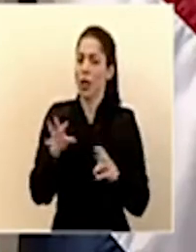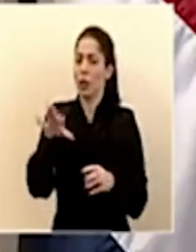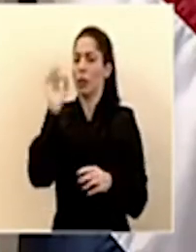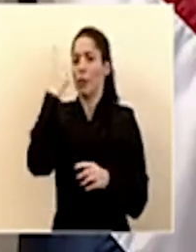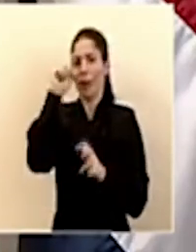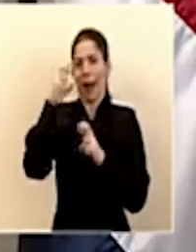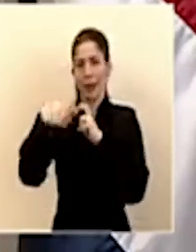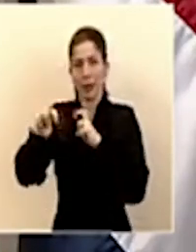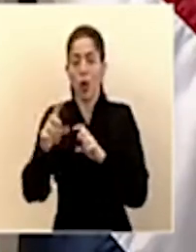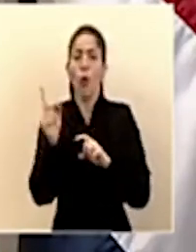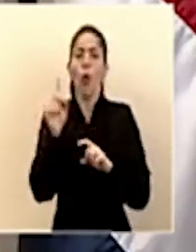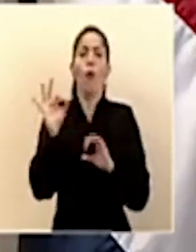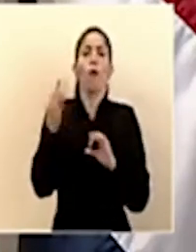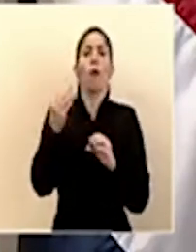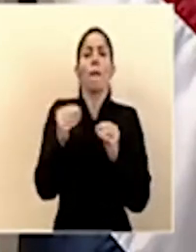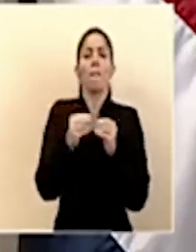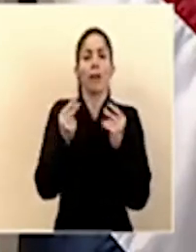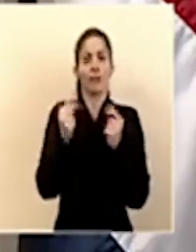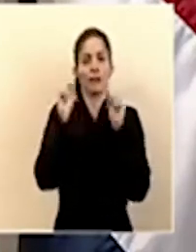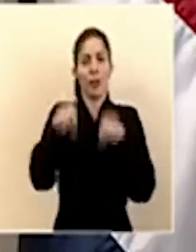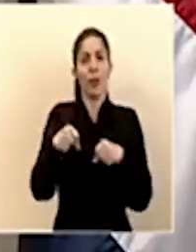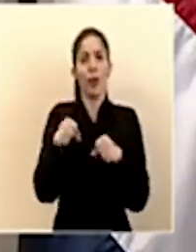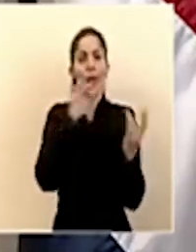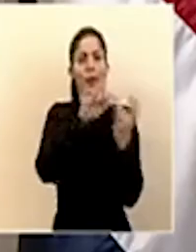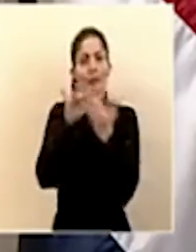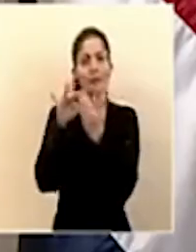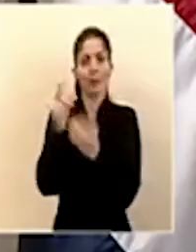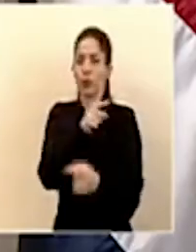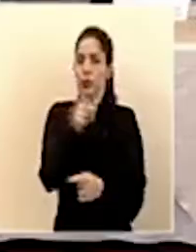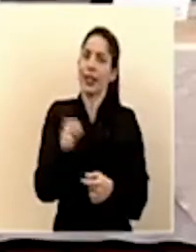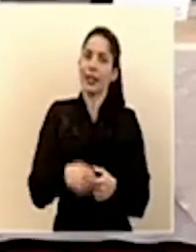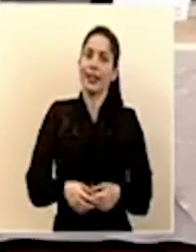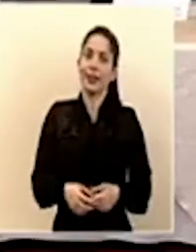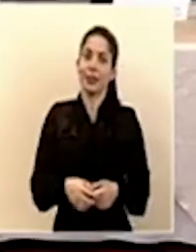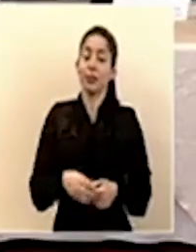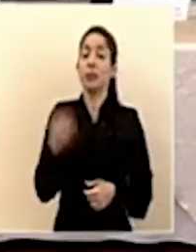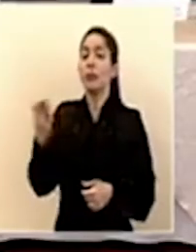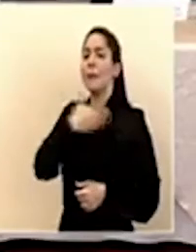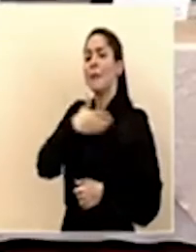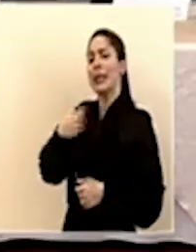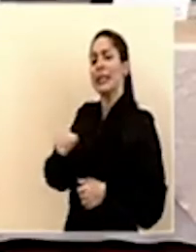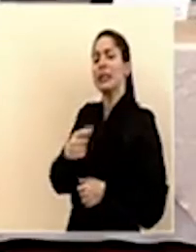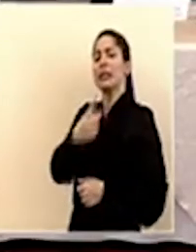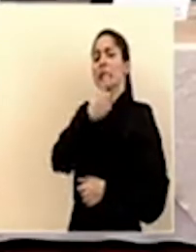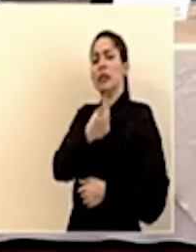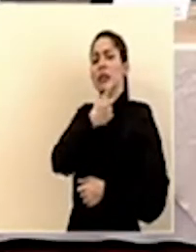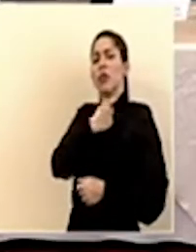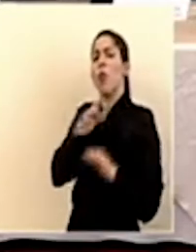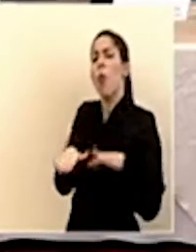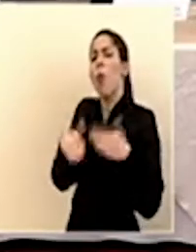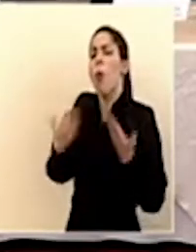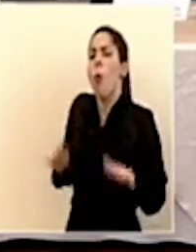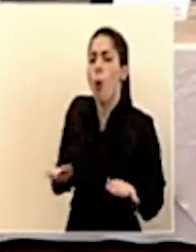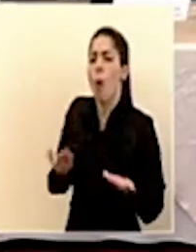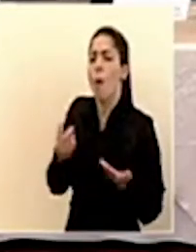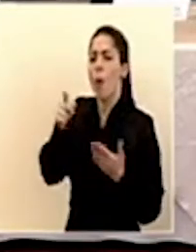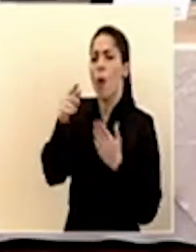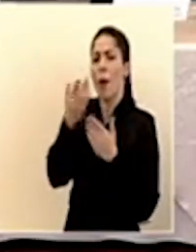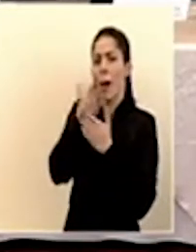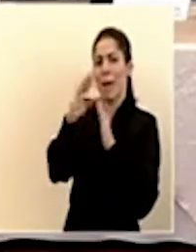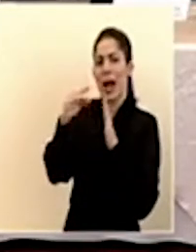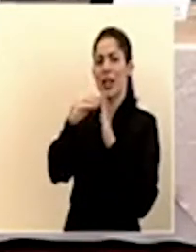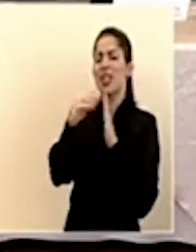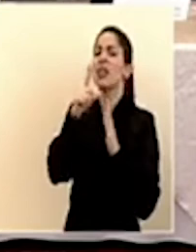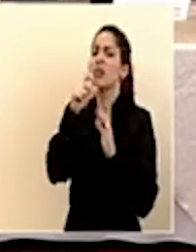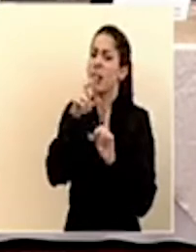cuál es la manera más ágil para poder llegar a cada uno de ustedes. Presidente, nos han insistido cómo será ese rubro, a quién se